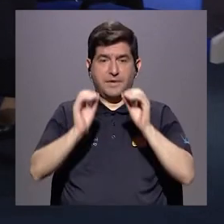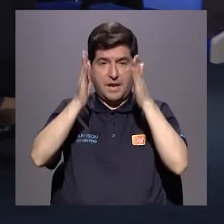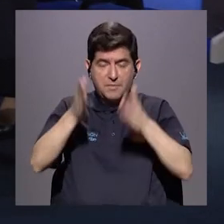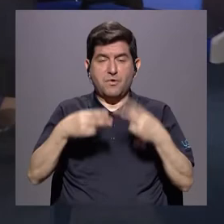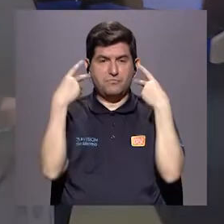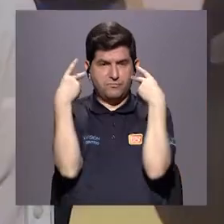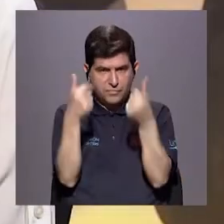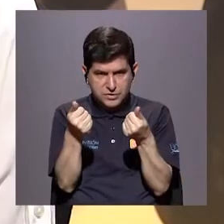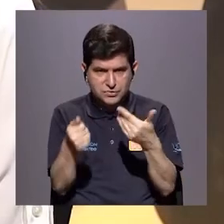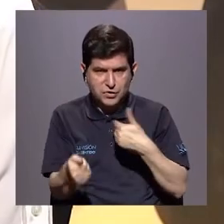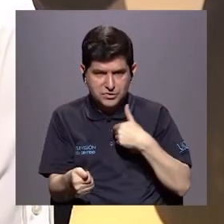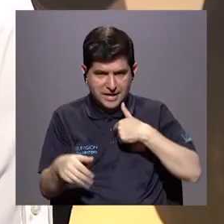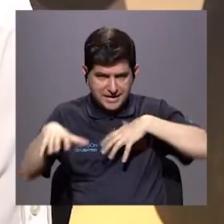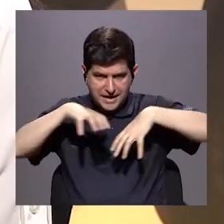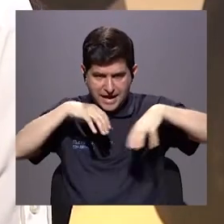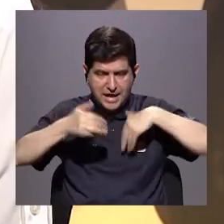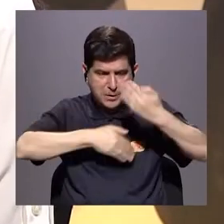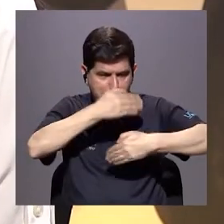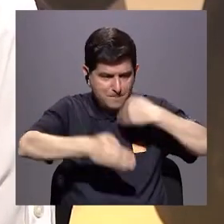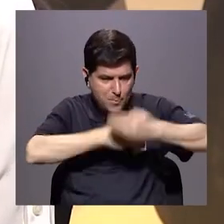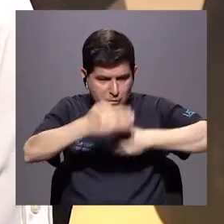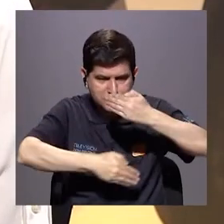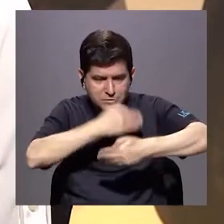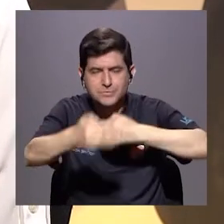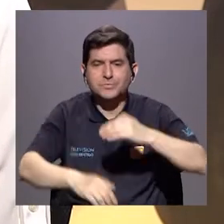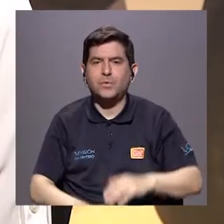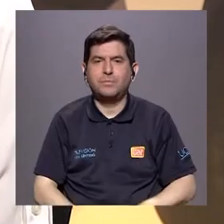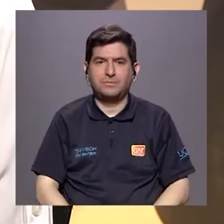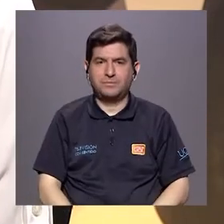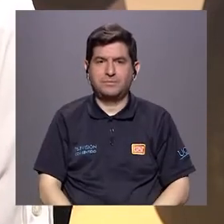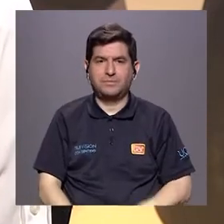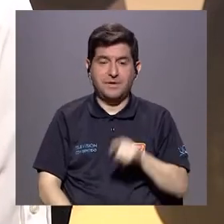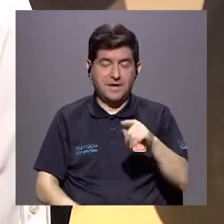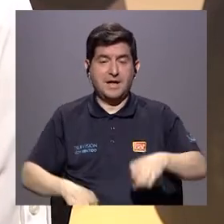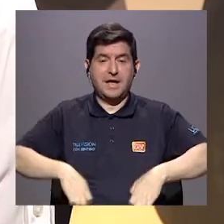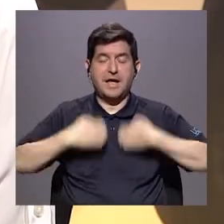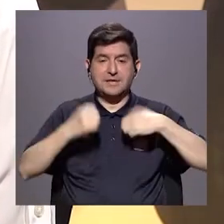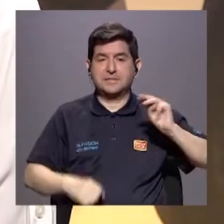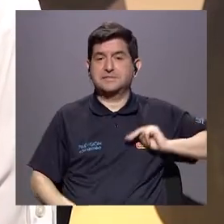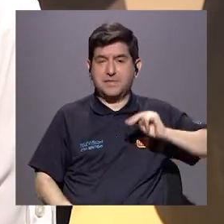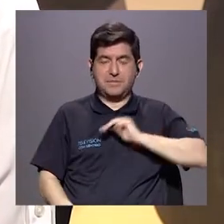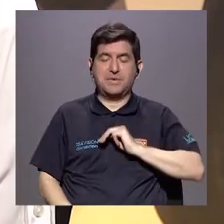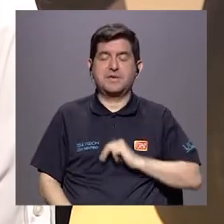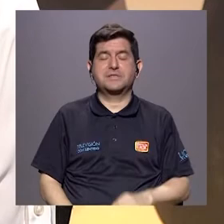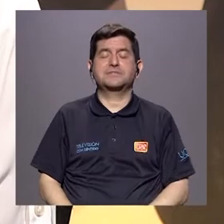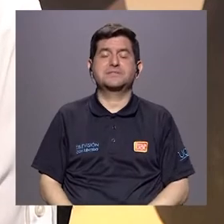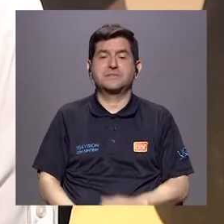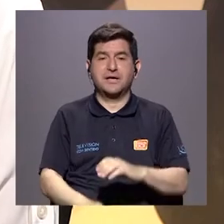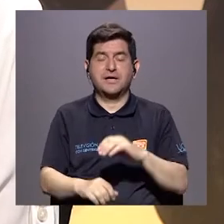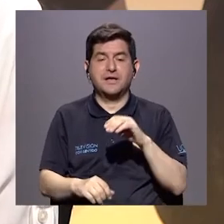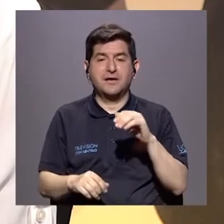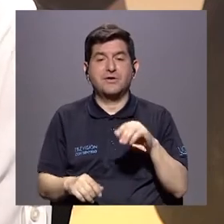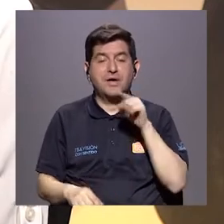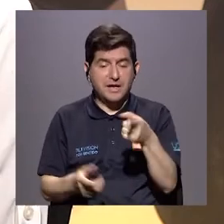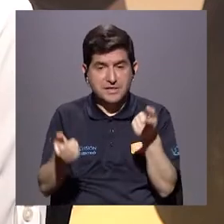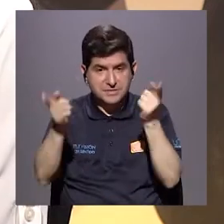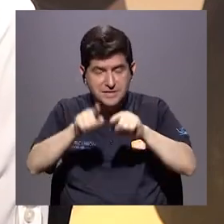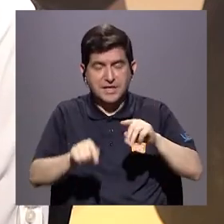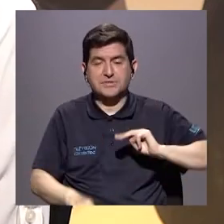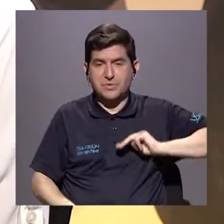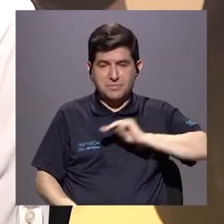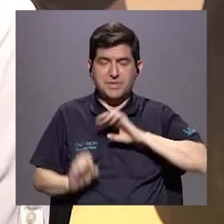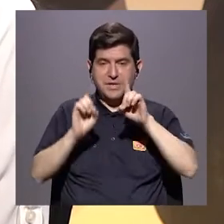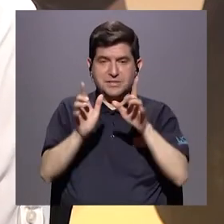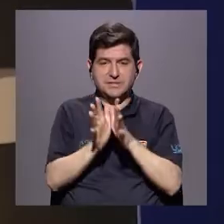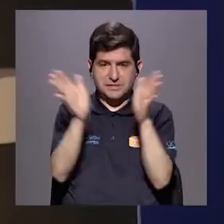inmediatamente tiene que activar un protocolo que existe en el MEP para poner